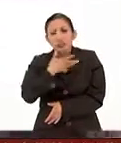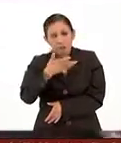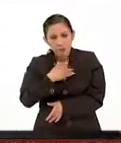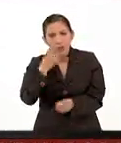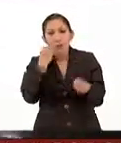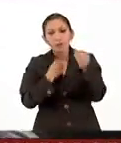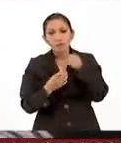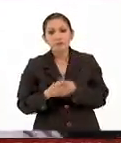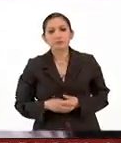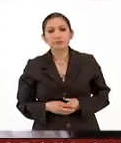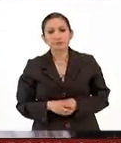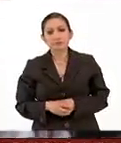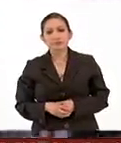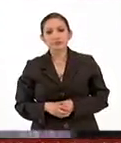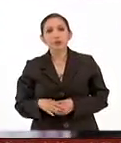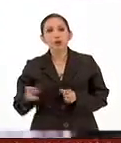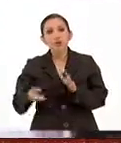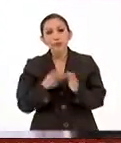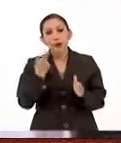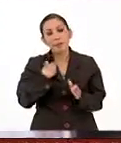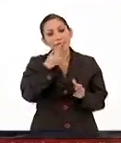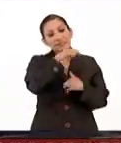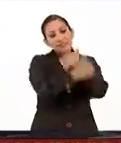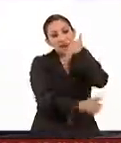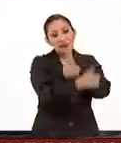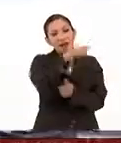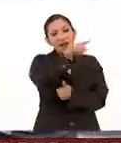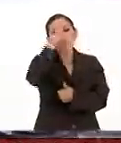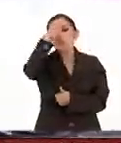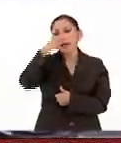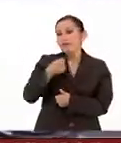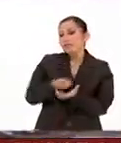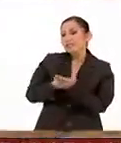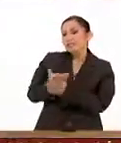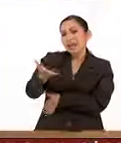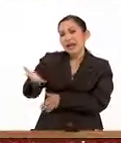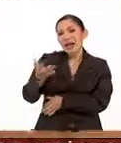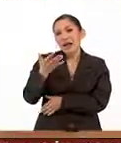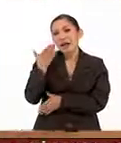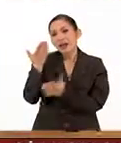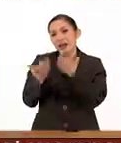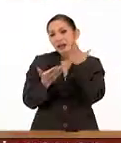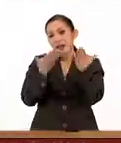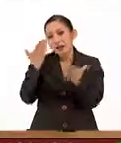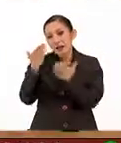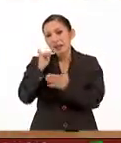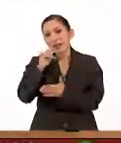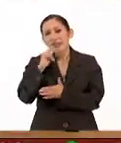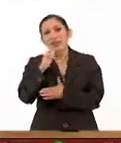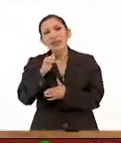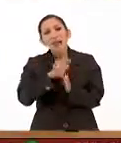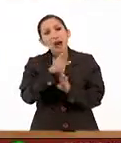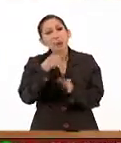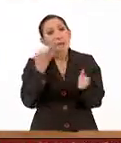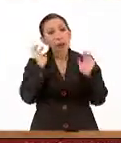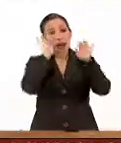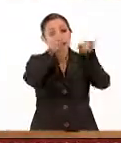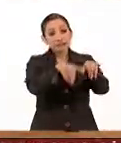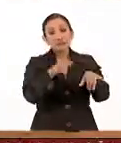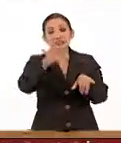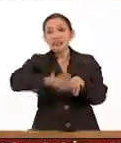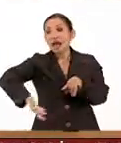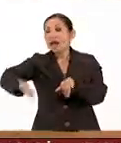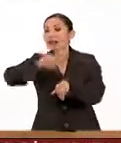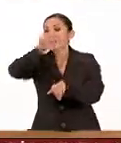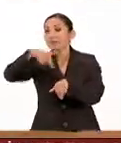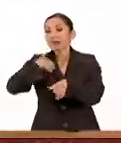disponibilidad de alimentos. De regreso a la ingeniería, ¿cuál es el perfil del estudiante que debe de estudiar esta ingeniería y cuál es el área